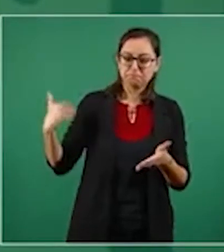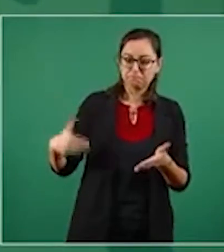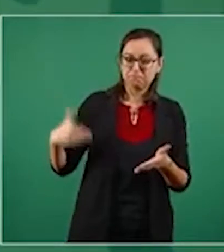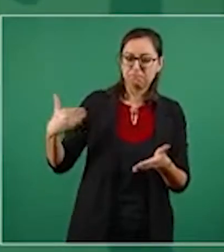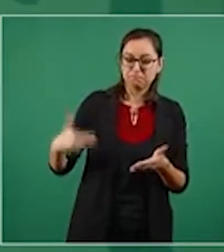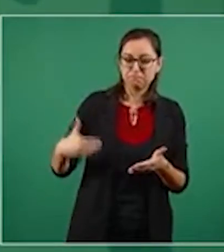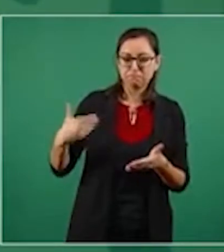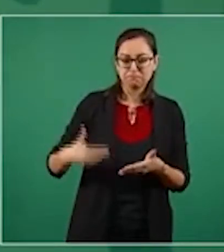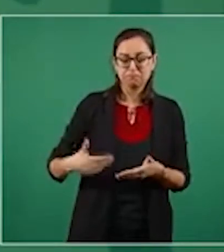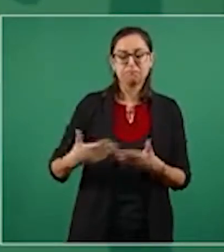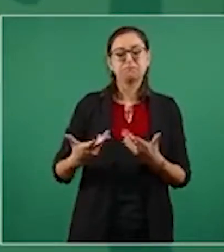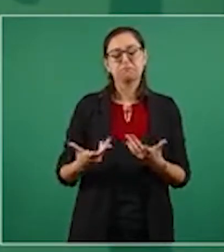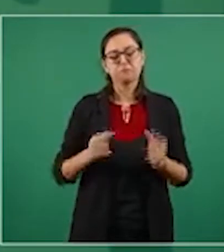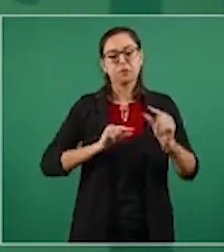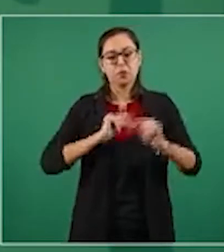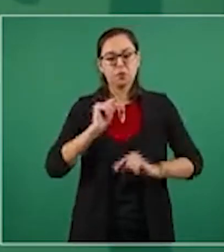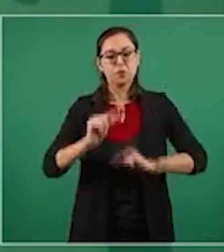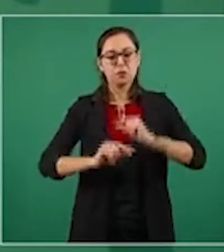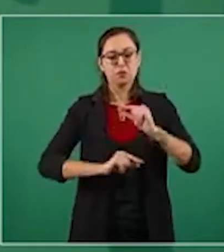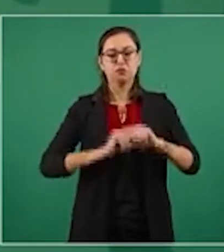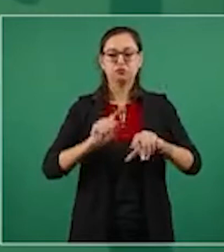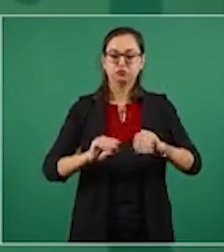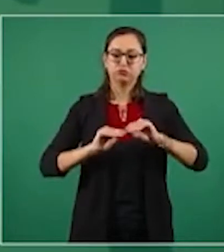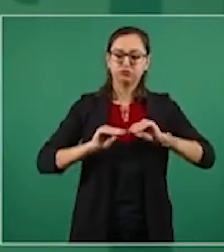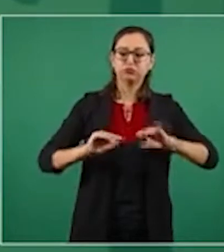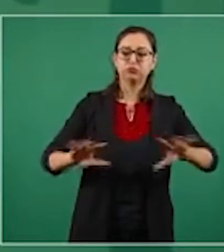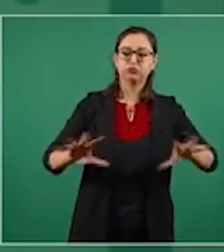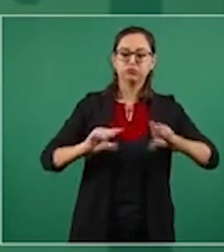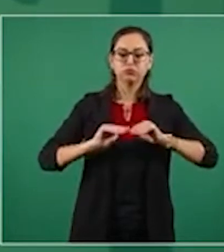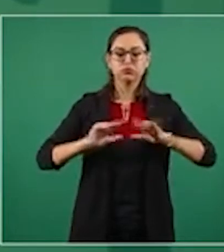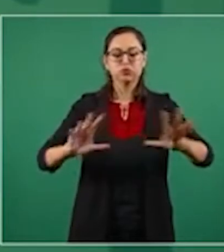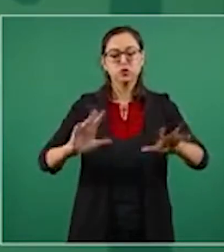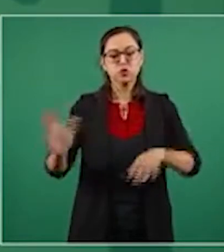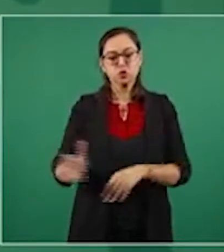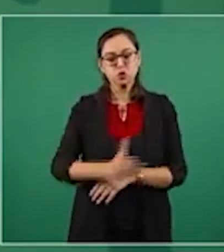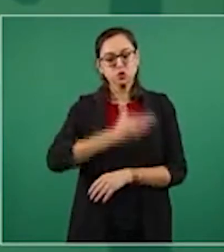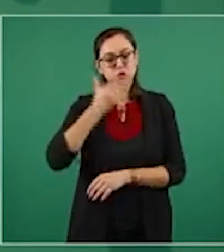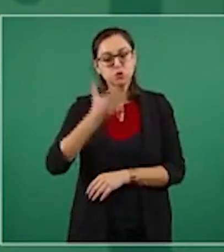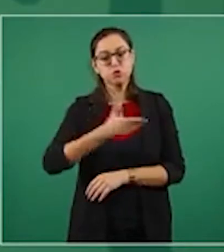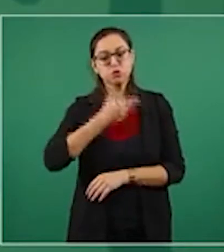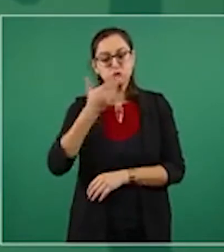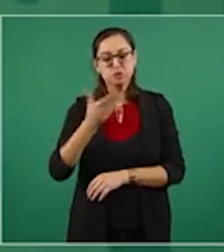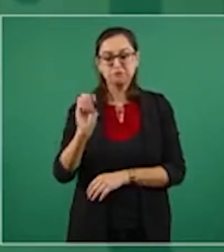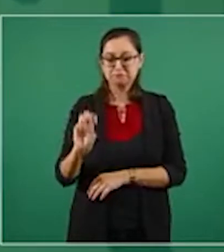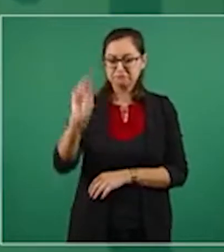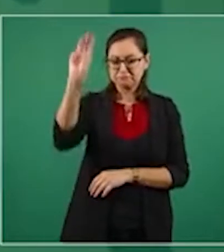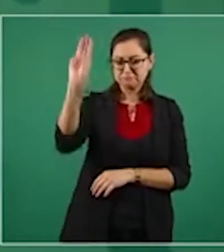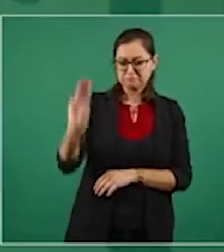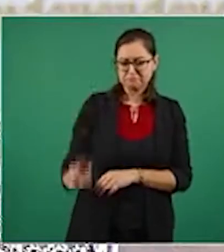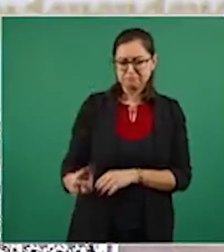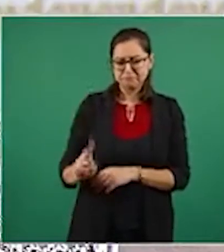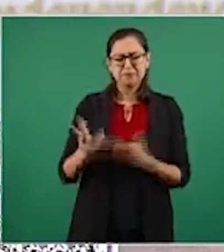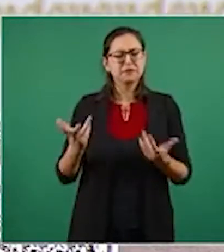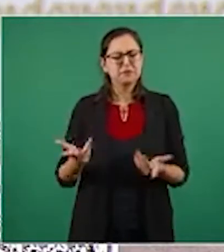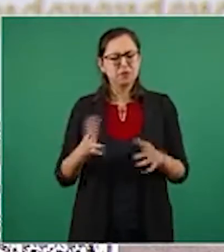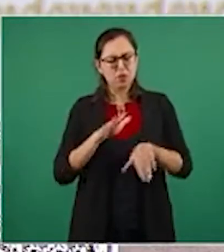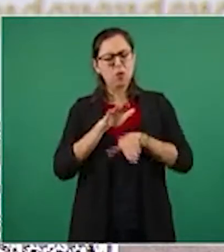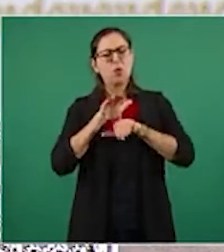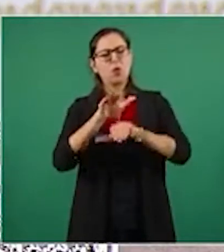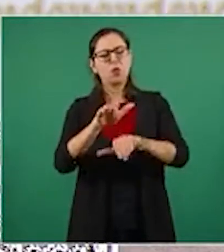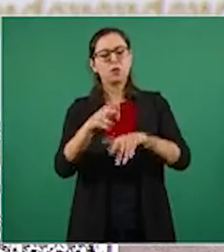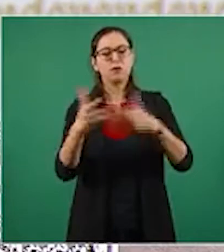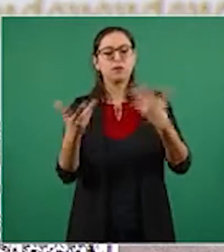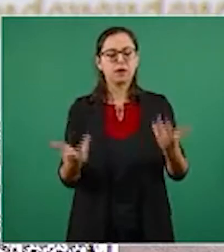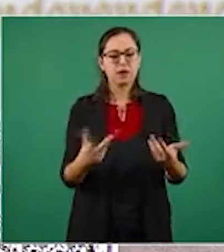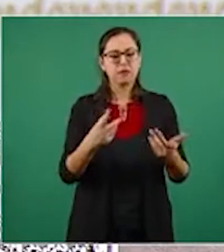poco a poco la sección de quién es quién en las